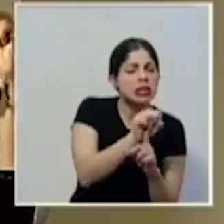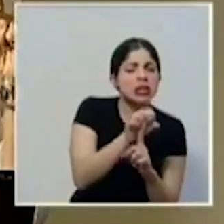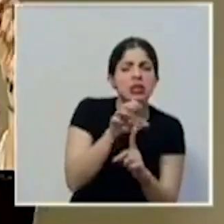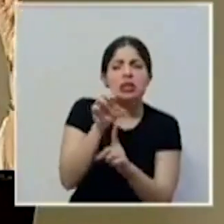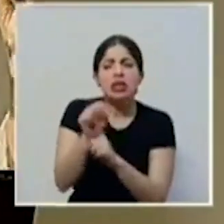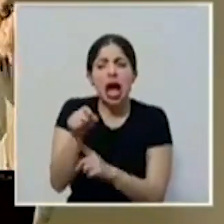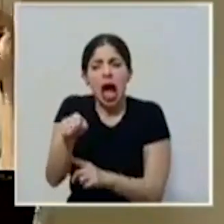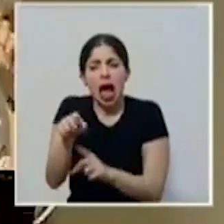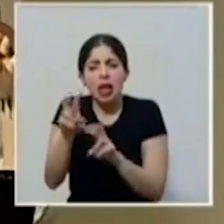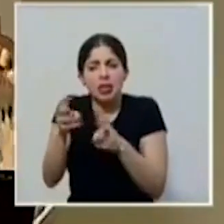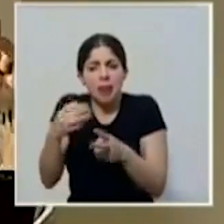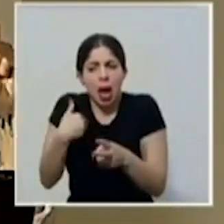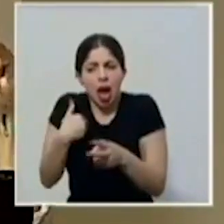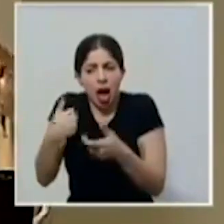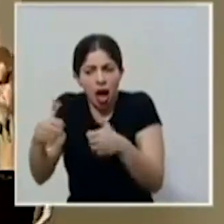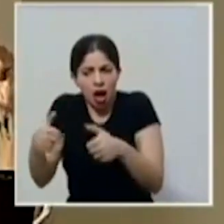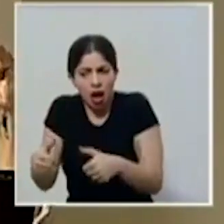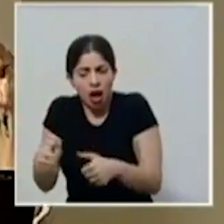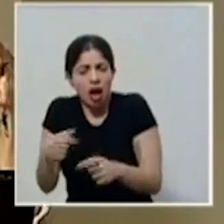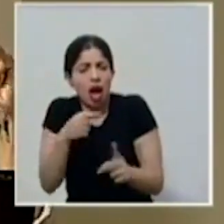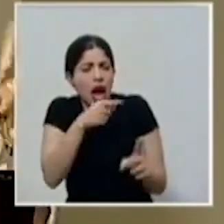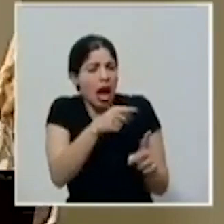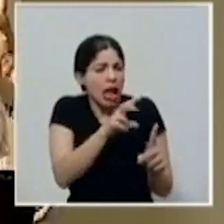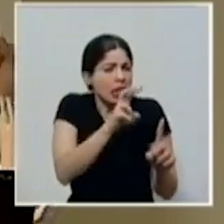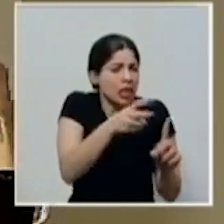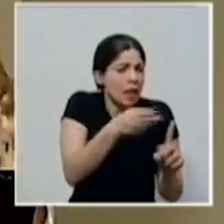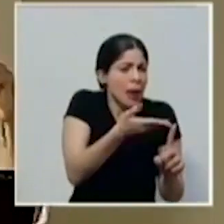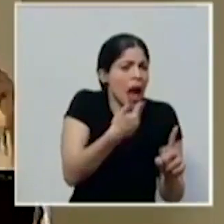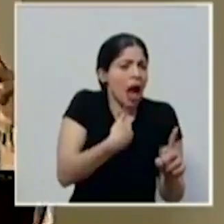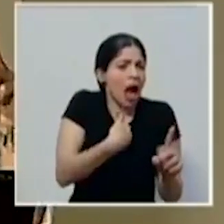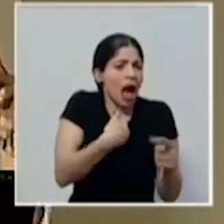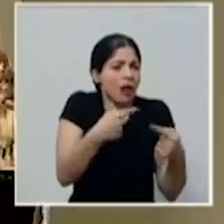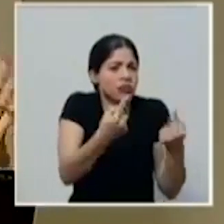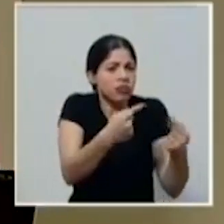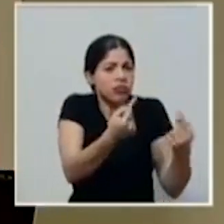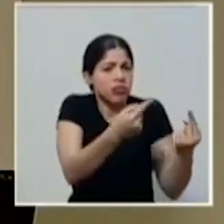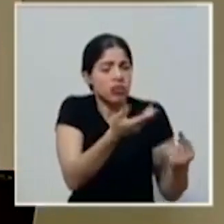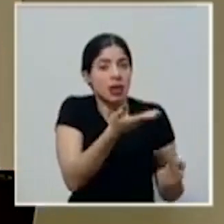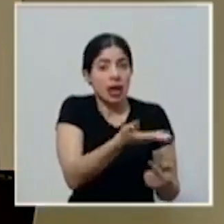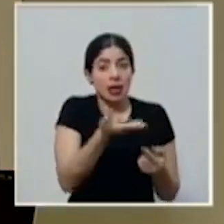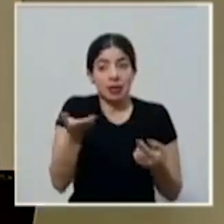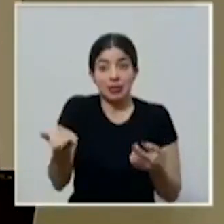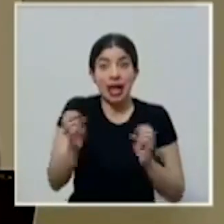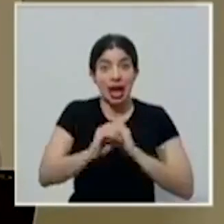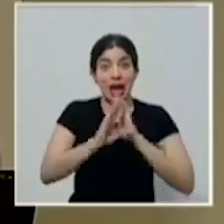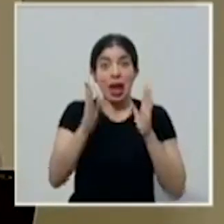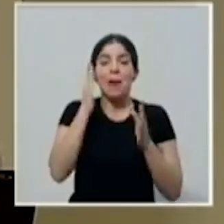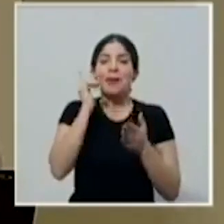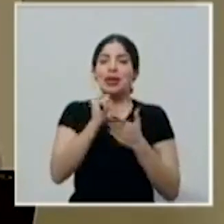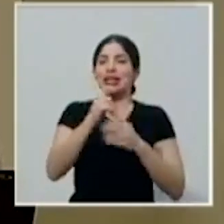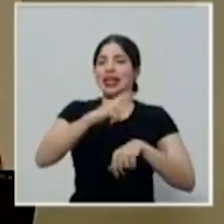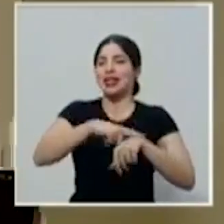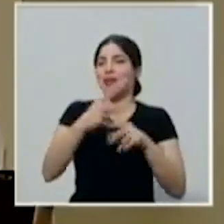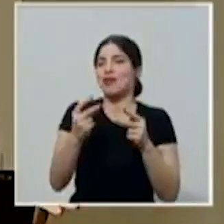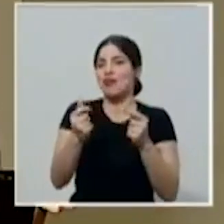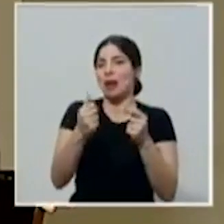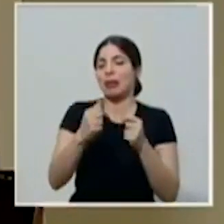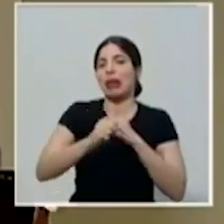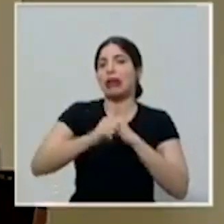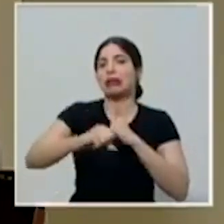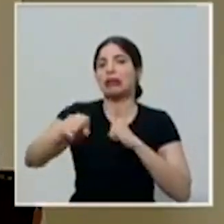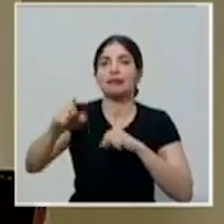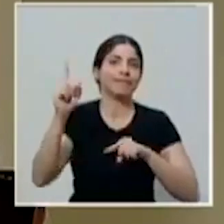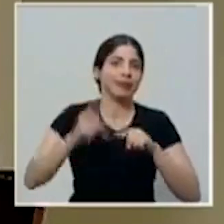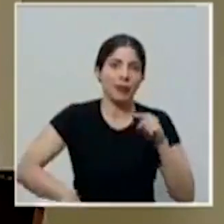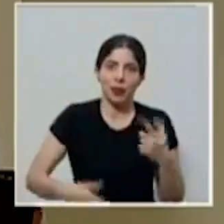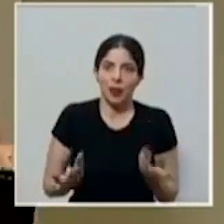consensos, queremos identificar dónde están los disensos, para con base en eso, y por eso es que es un periodo rápido, porque no queremos dilatar más esta